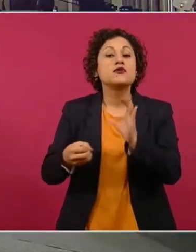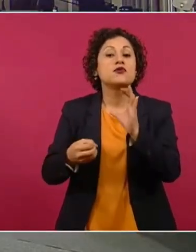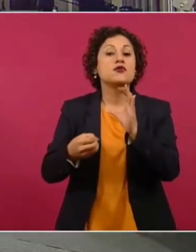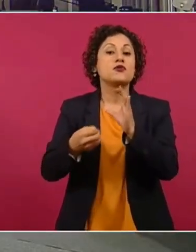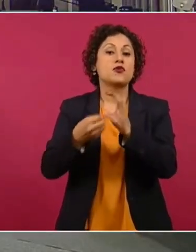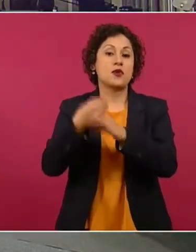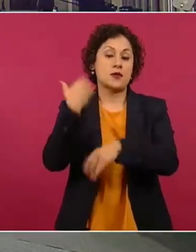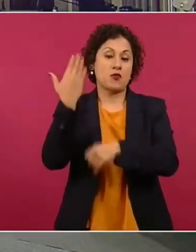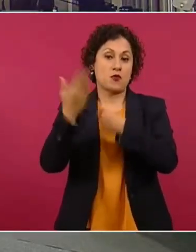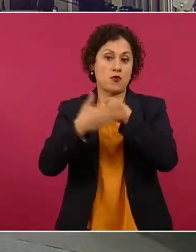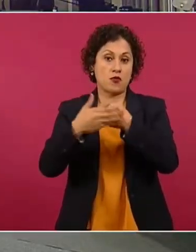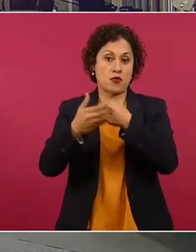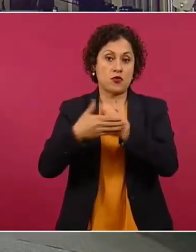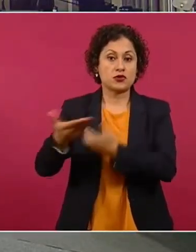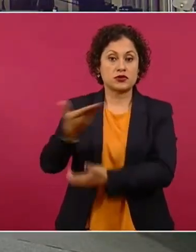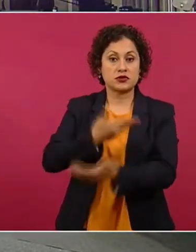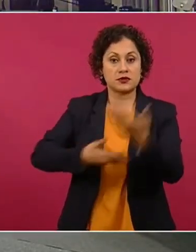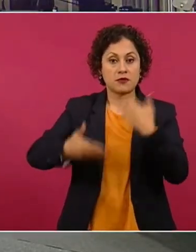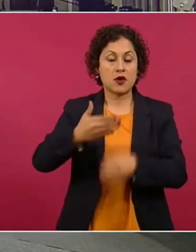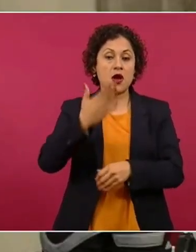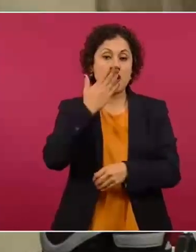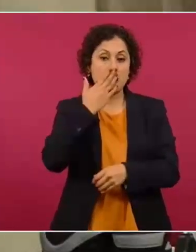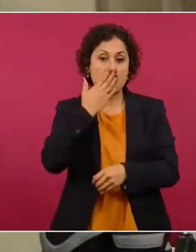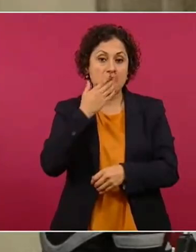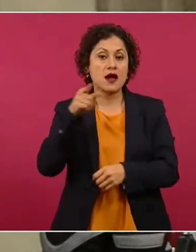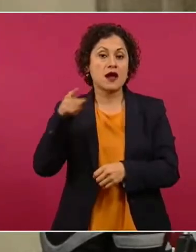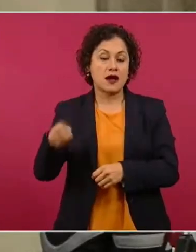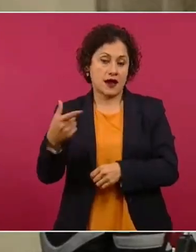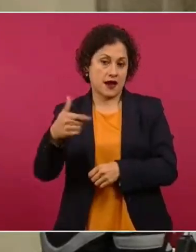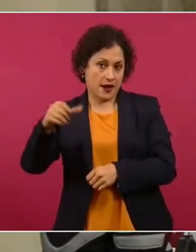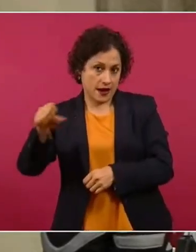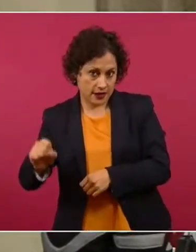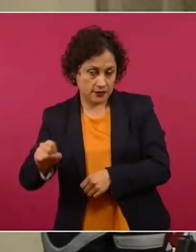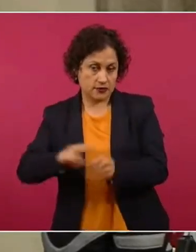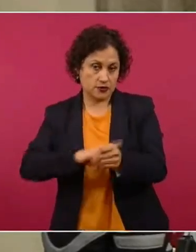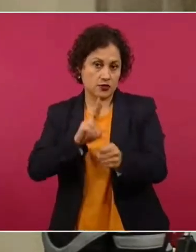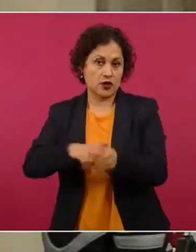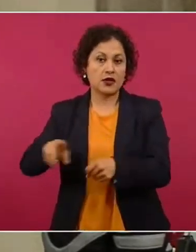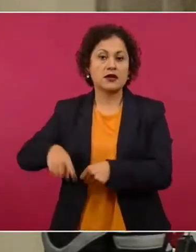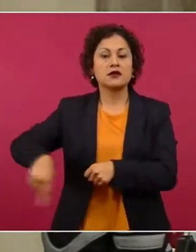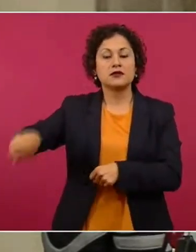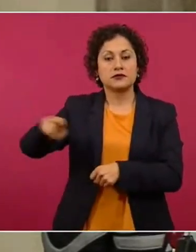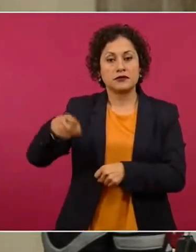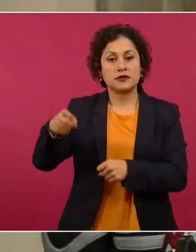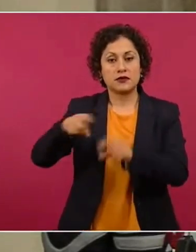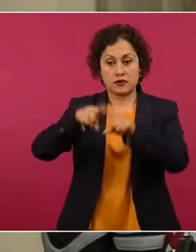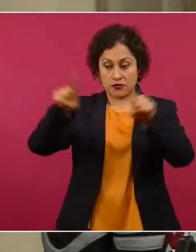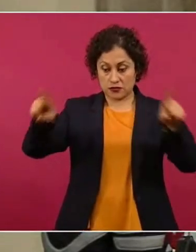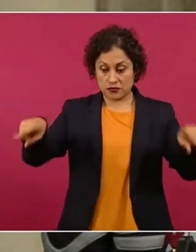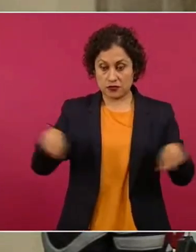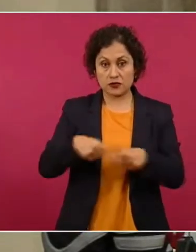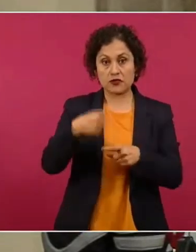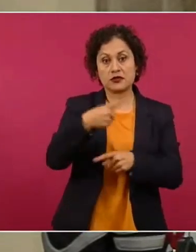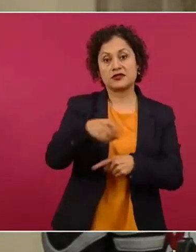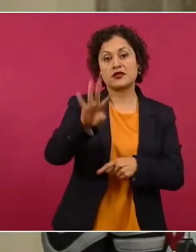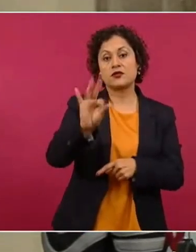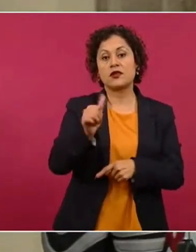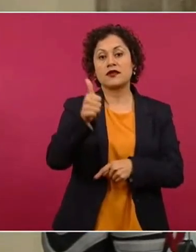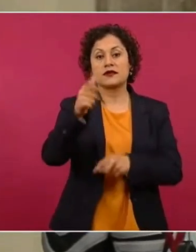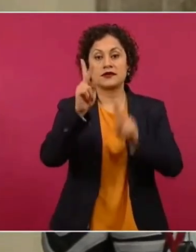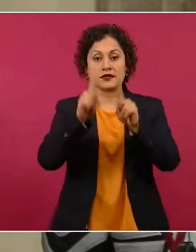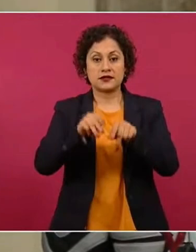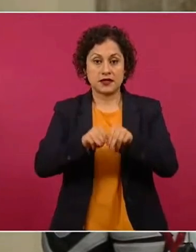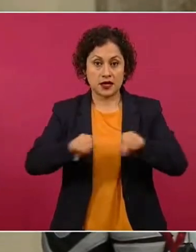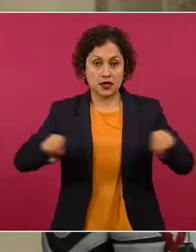con este asunto de la liquefacción de gas natural. Es un proyecto que consta de alrededor de 146 kilómetros